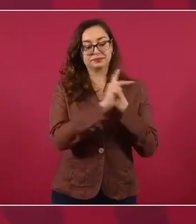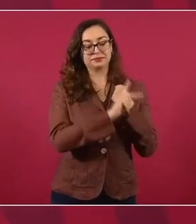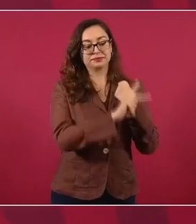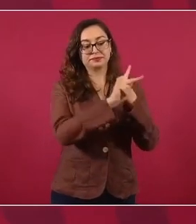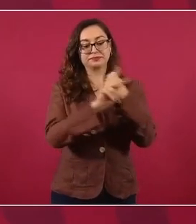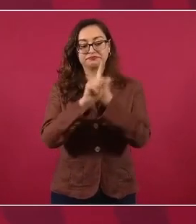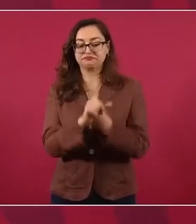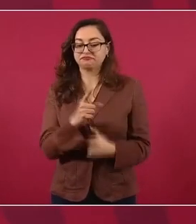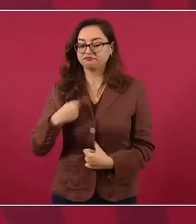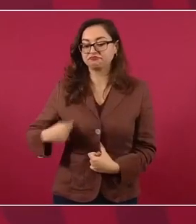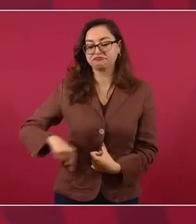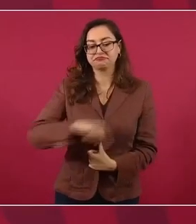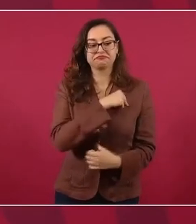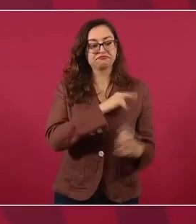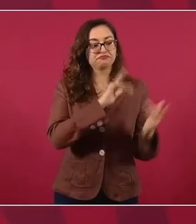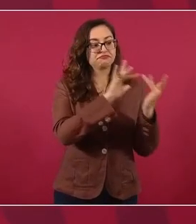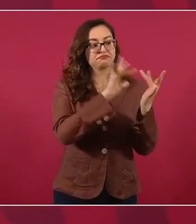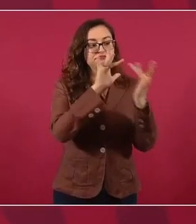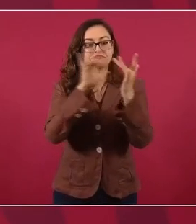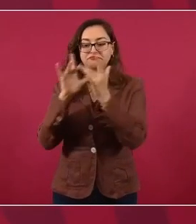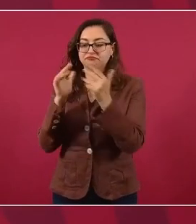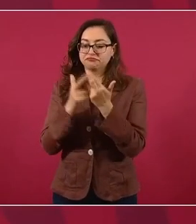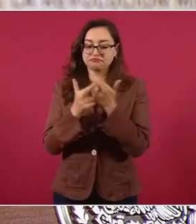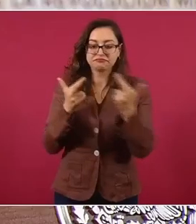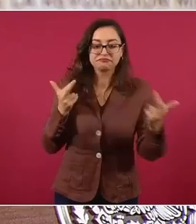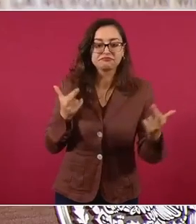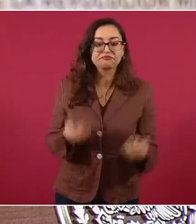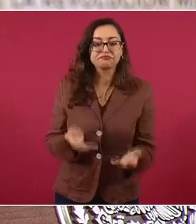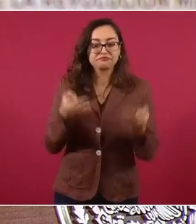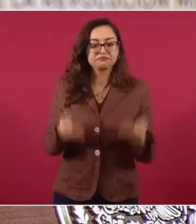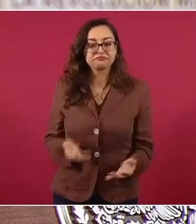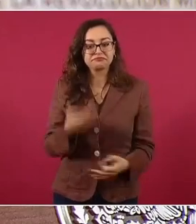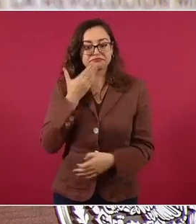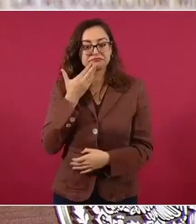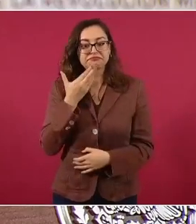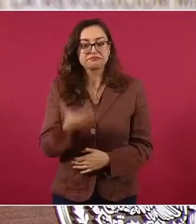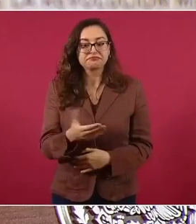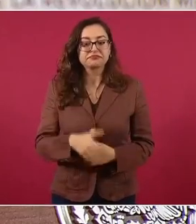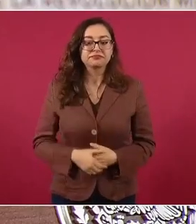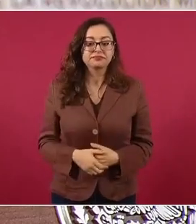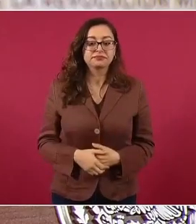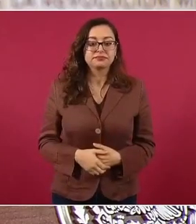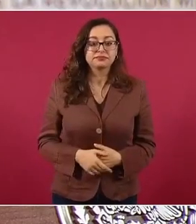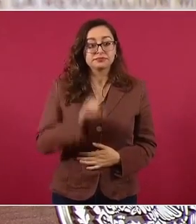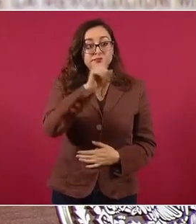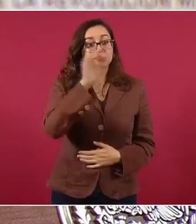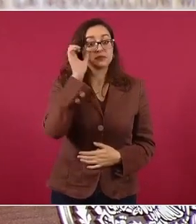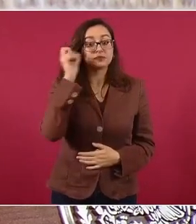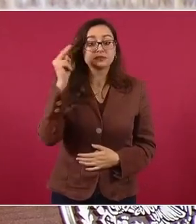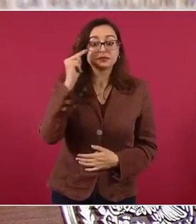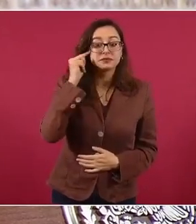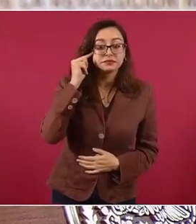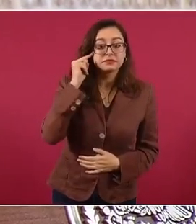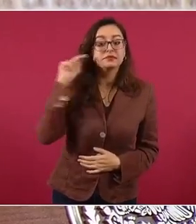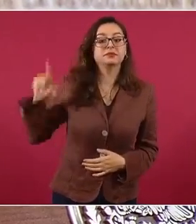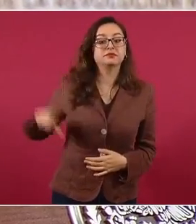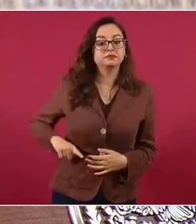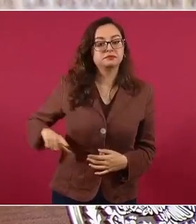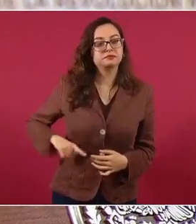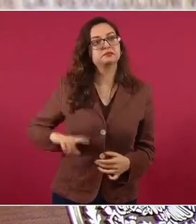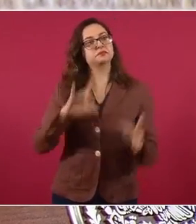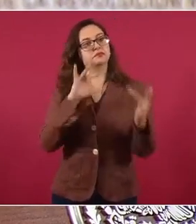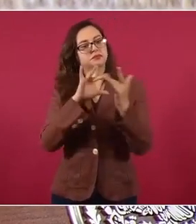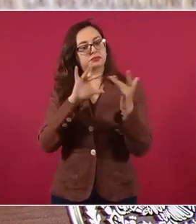Tenemos una muy buena relación con el gobierno de China, porque además de que